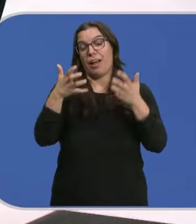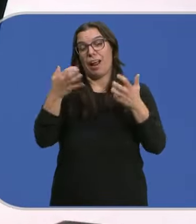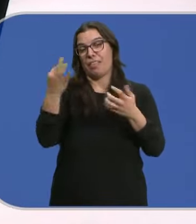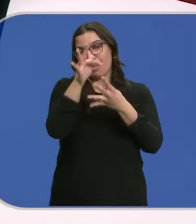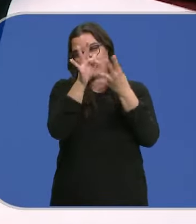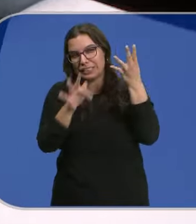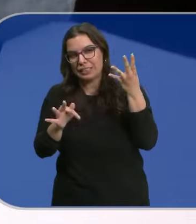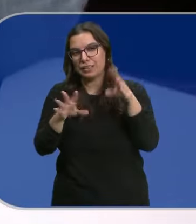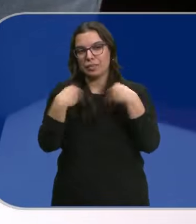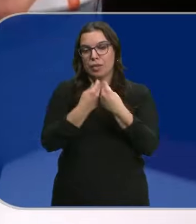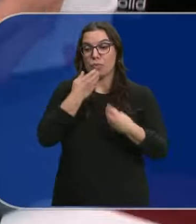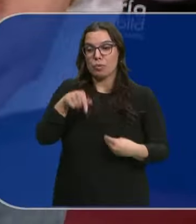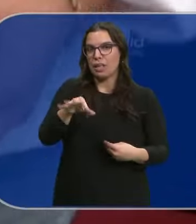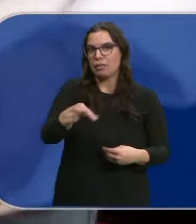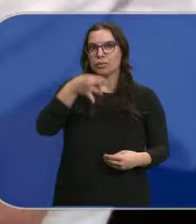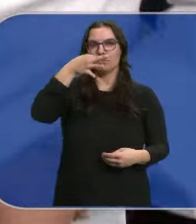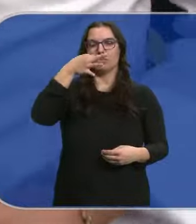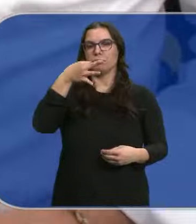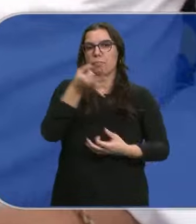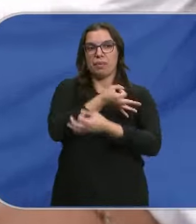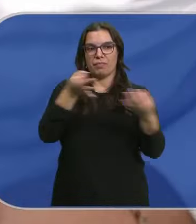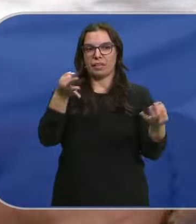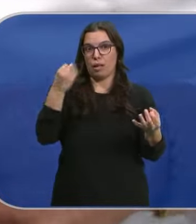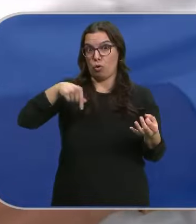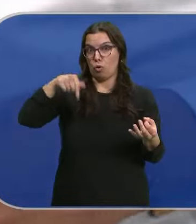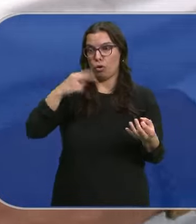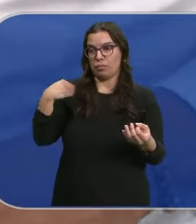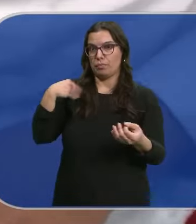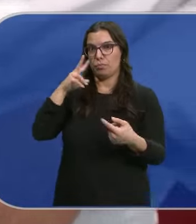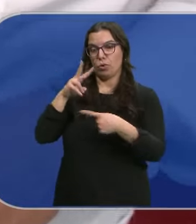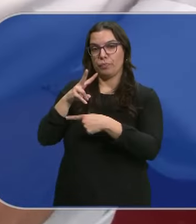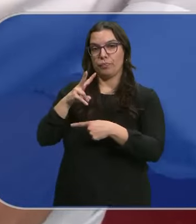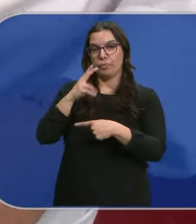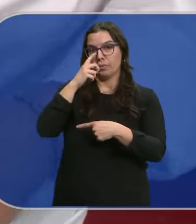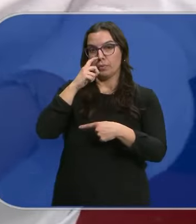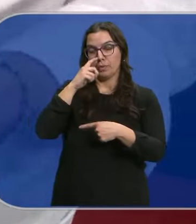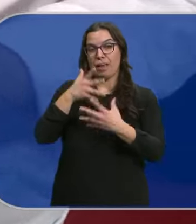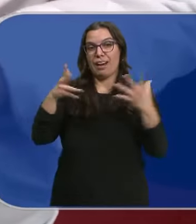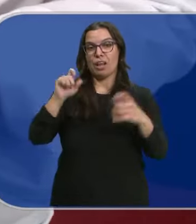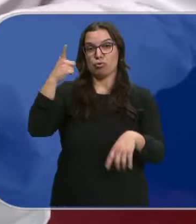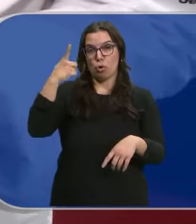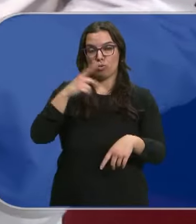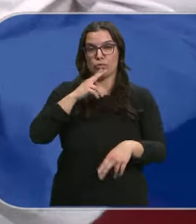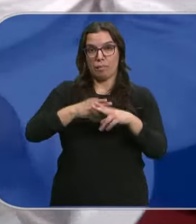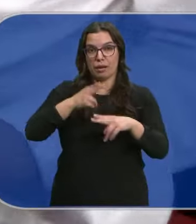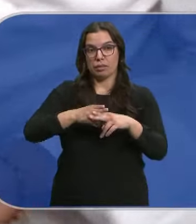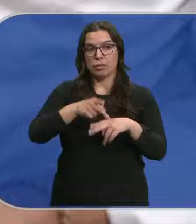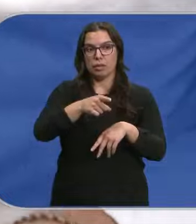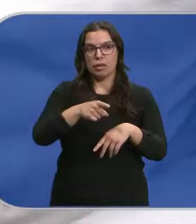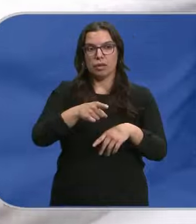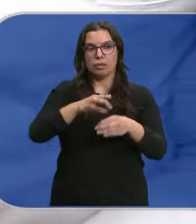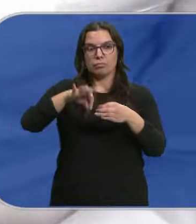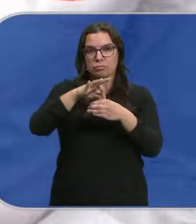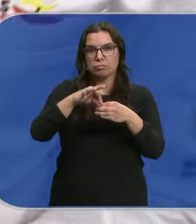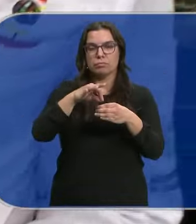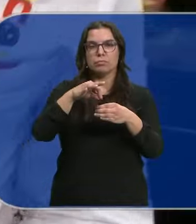ganadora Yo creo que esta Mira esta por ejemplo Es perfecta Esa es una de las tapas Que han salido hoy Es del bar Gran Sol Y bueno pues Es un guiso